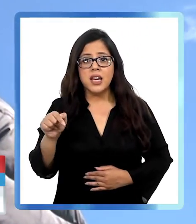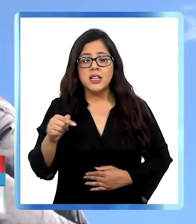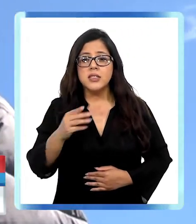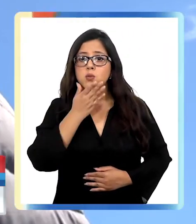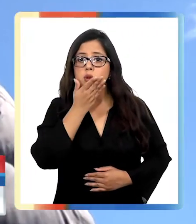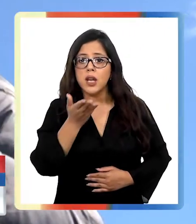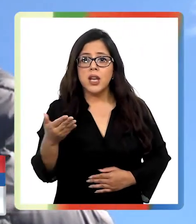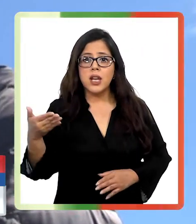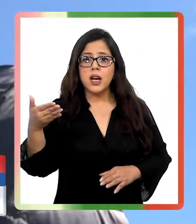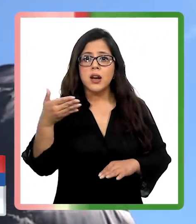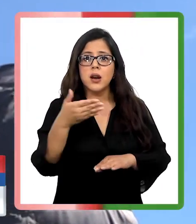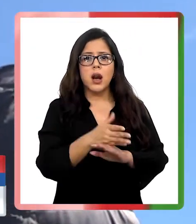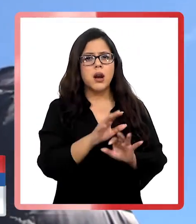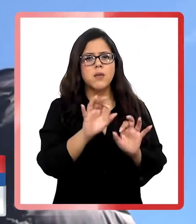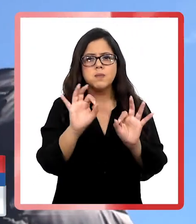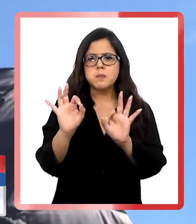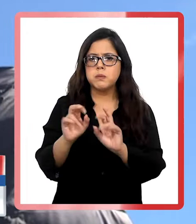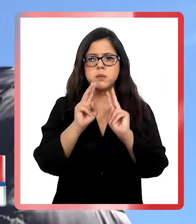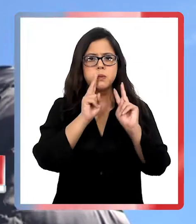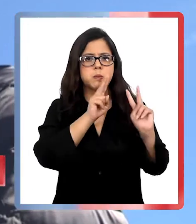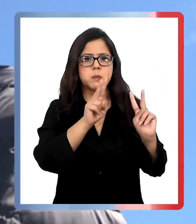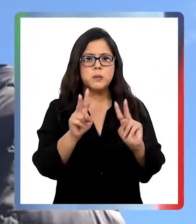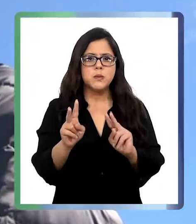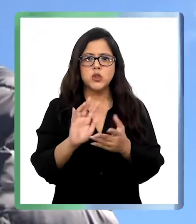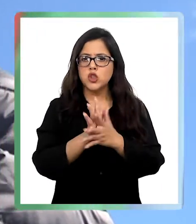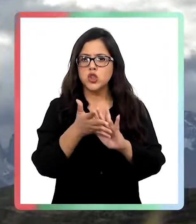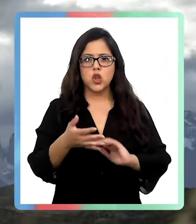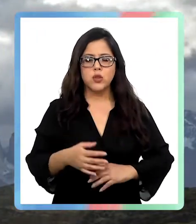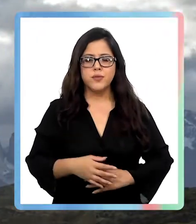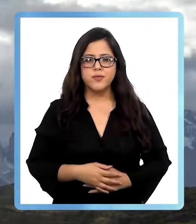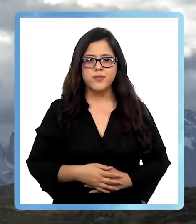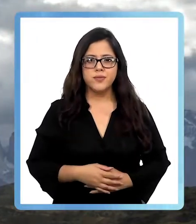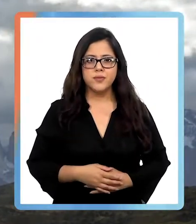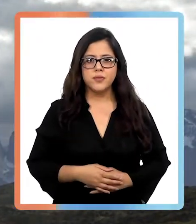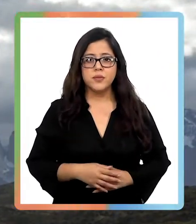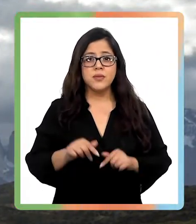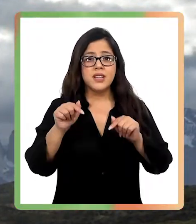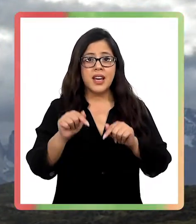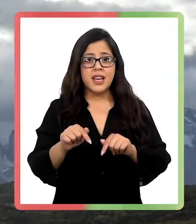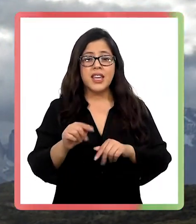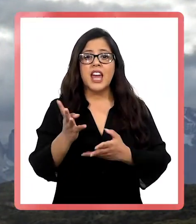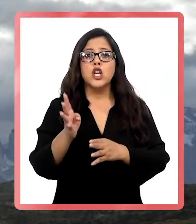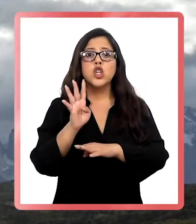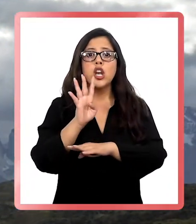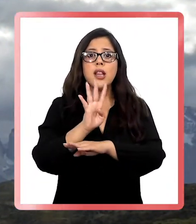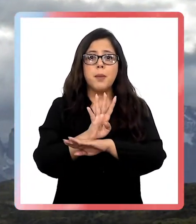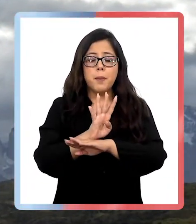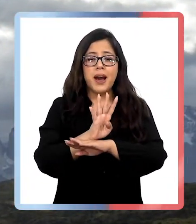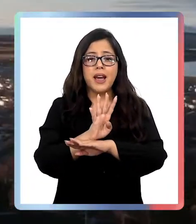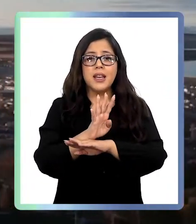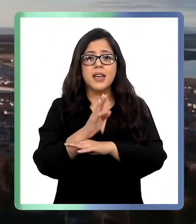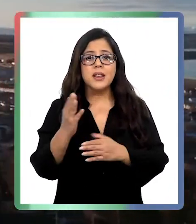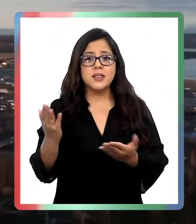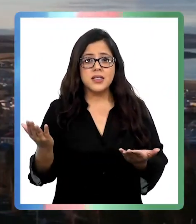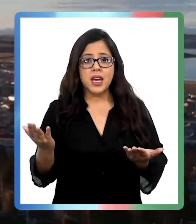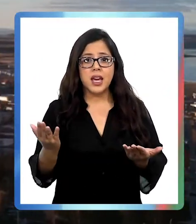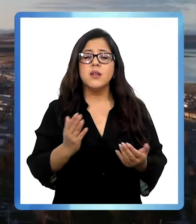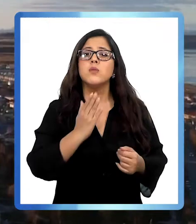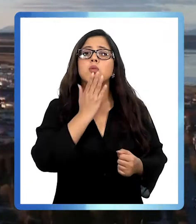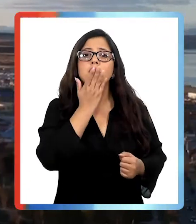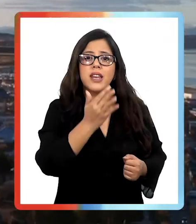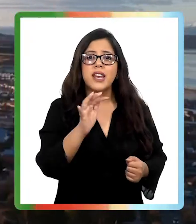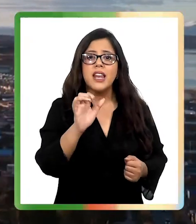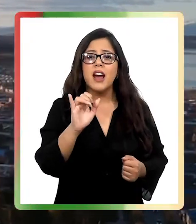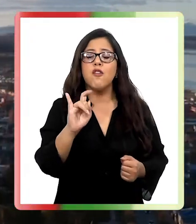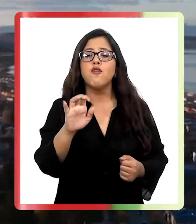y nos estamos fascinados con todo lo que hemos visto. Torres del Paine, Puerto Natales, Fuerte Bulnes y Punta Arenas